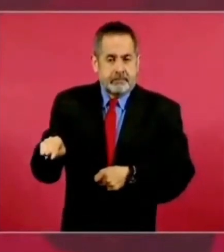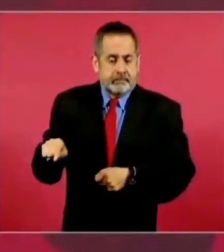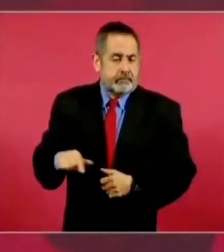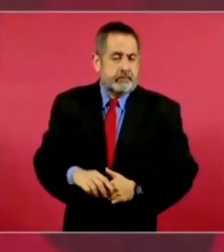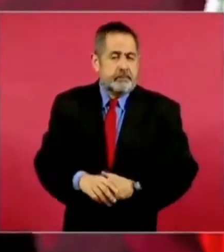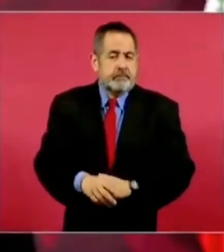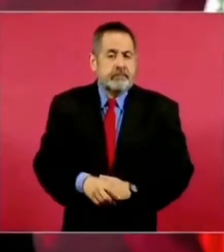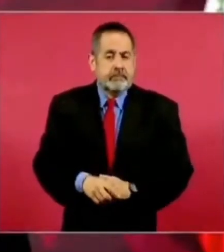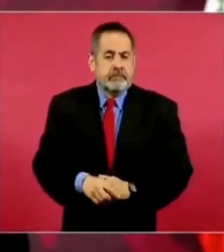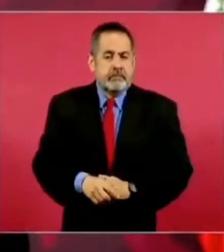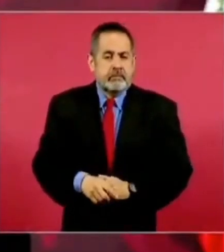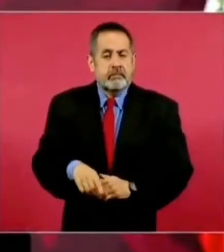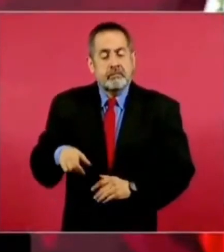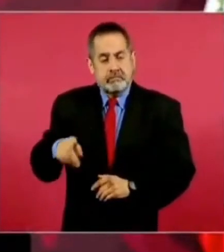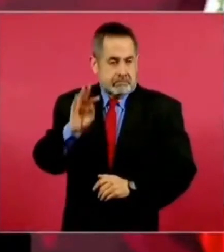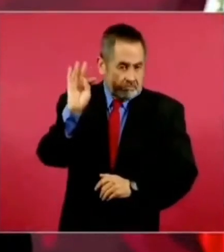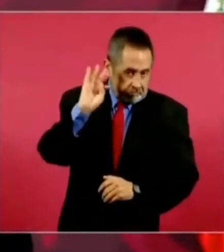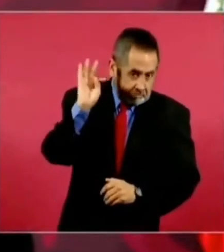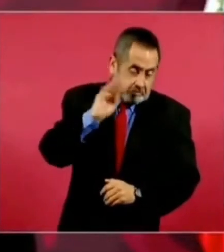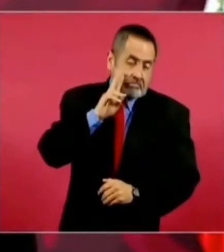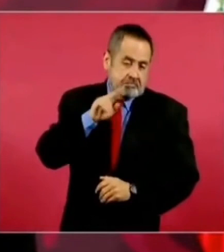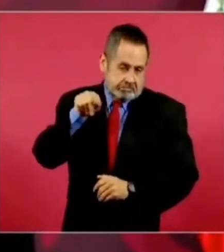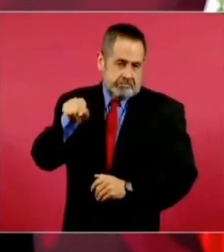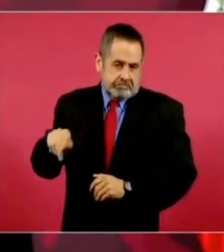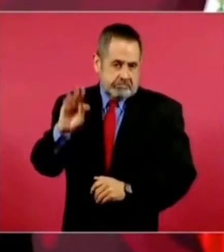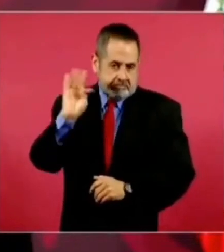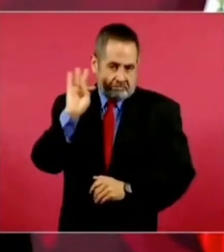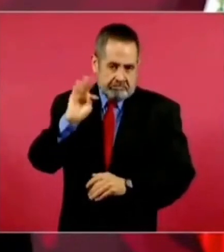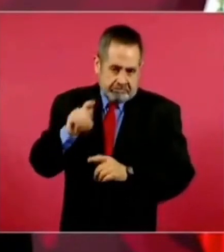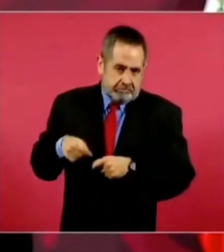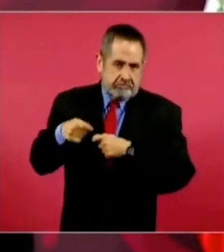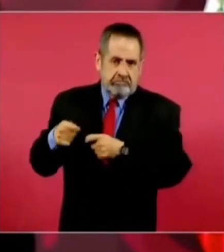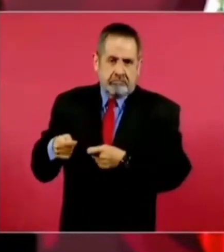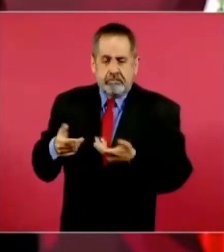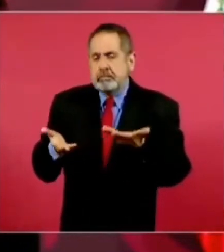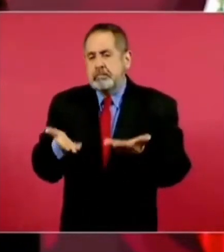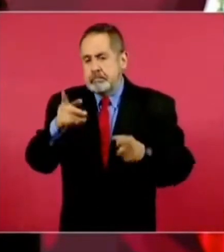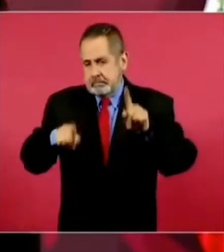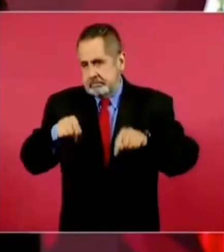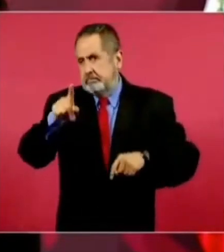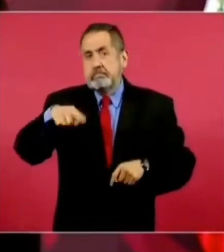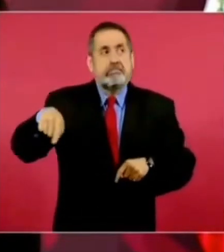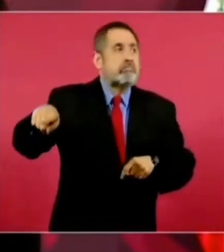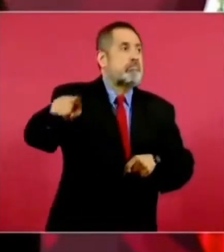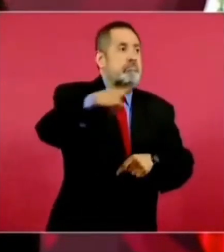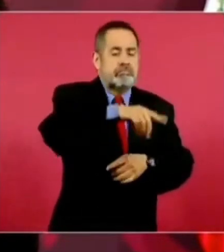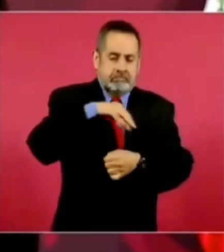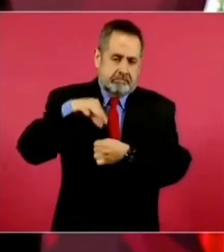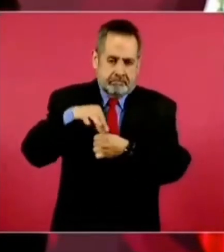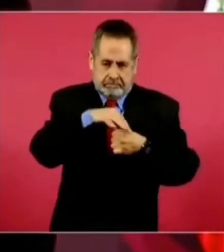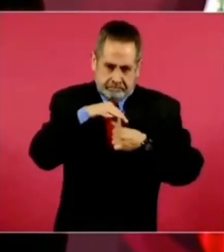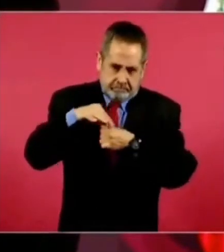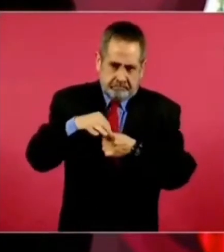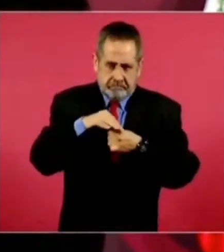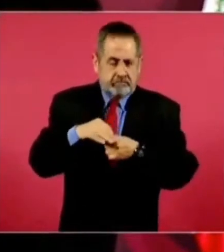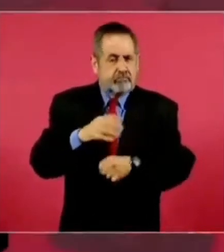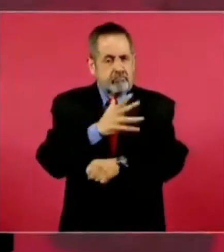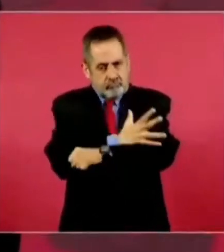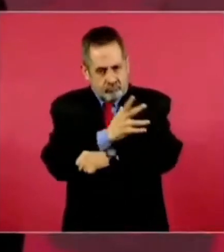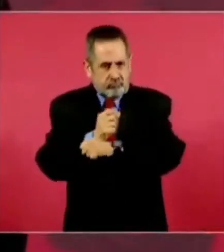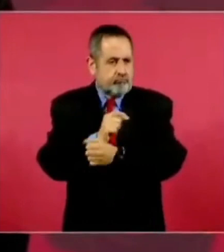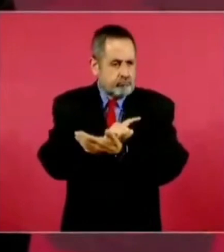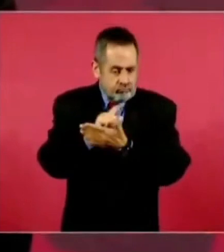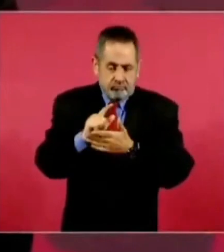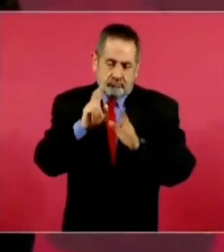es muy probable aunque va a depender del pueblo en elecciones limpias y libres